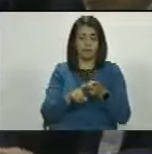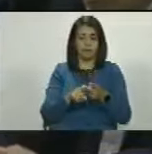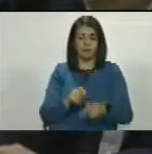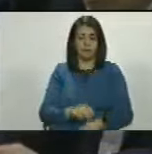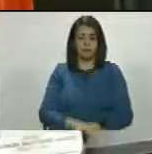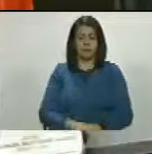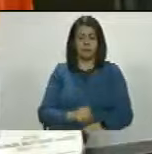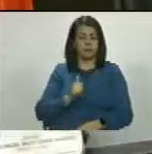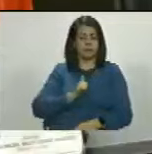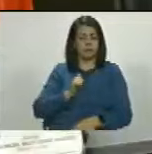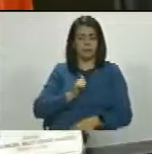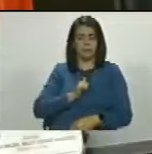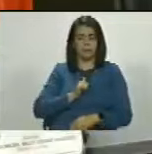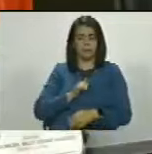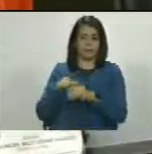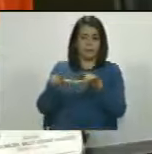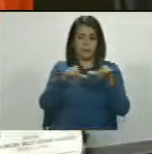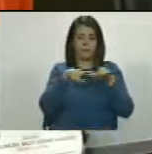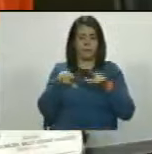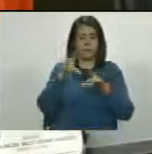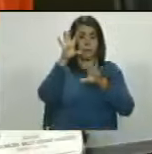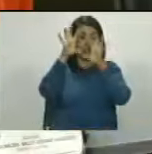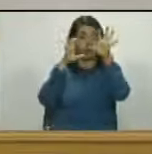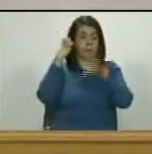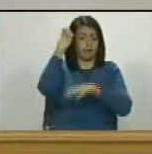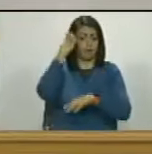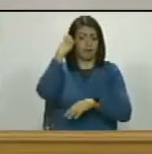o en cualquier país de Europa